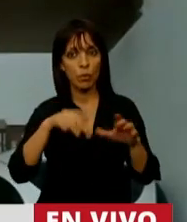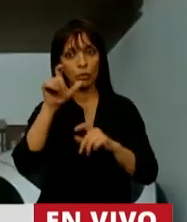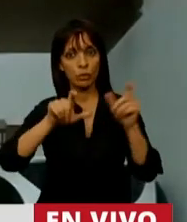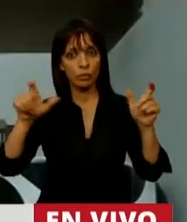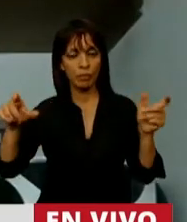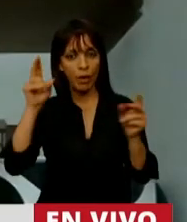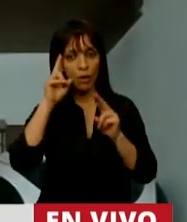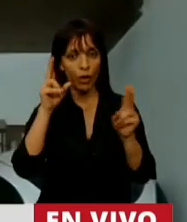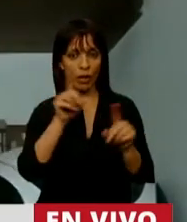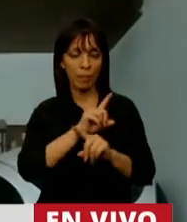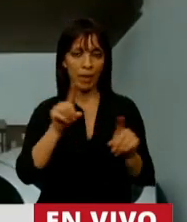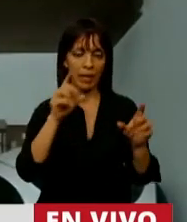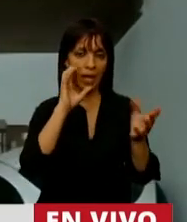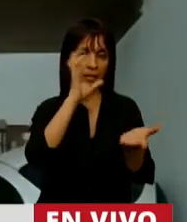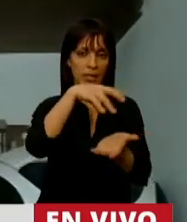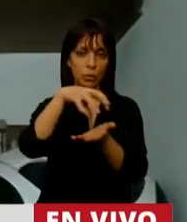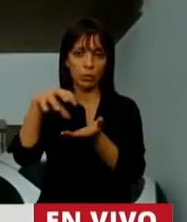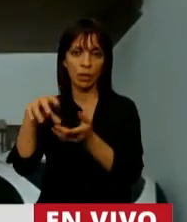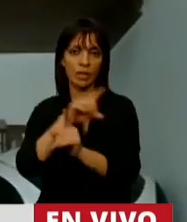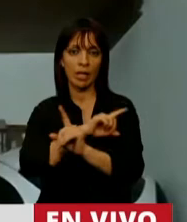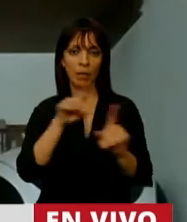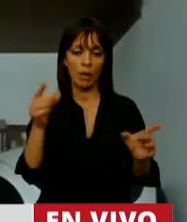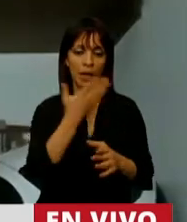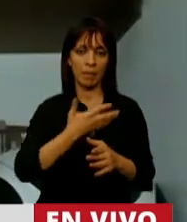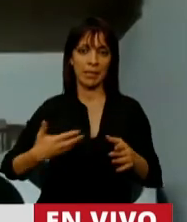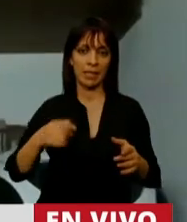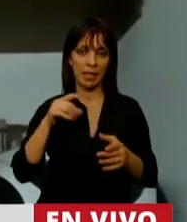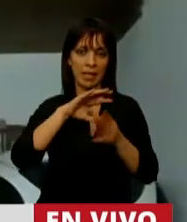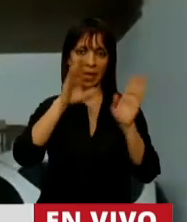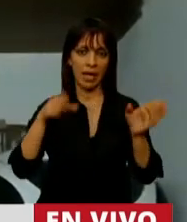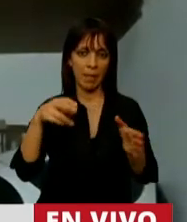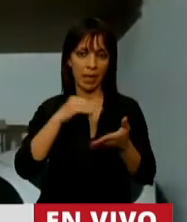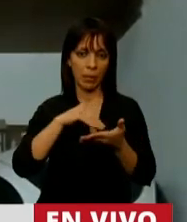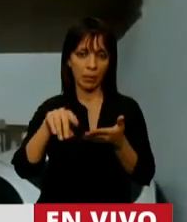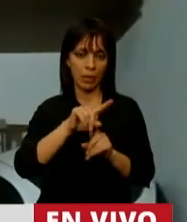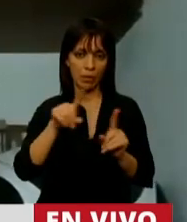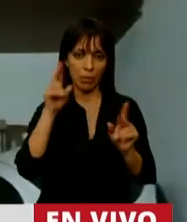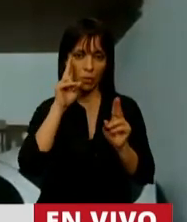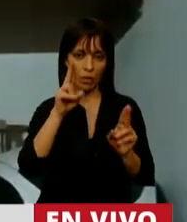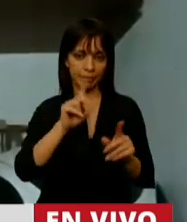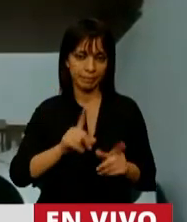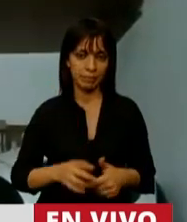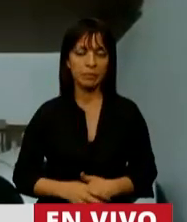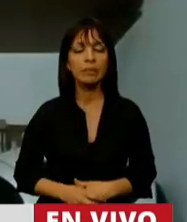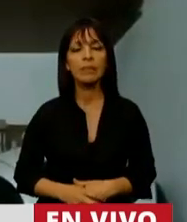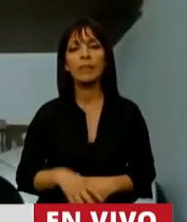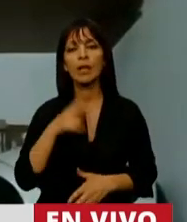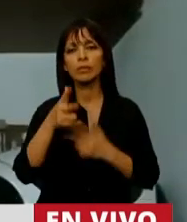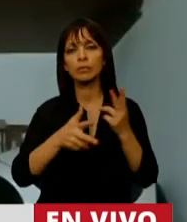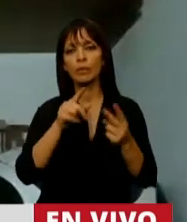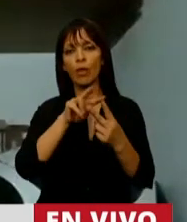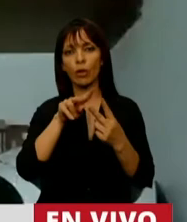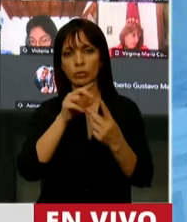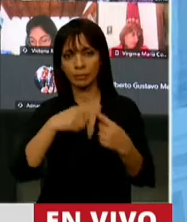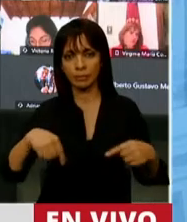no respetan ni las instituciones ni la presidencia de la Cámara de Diputados. Dos principios guían